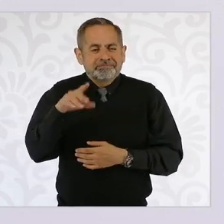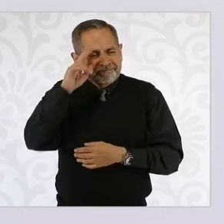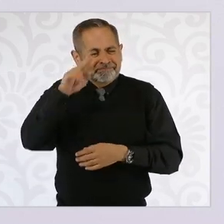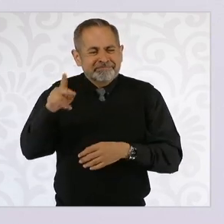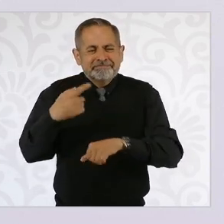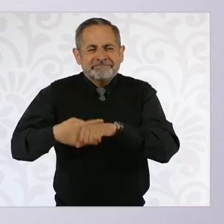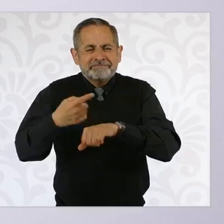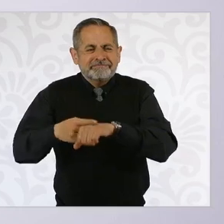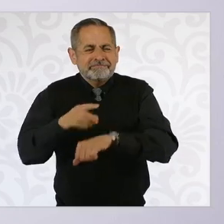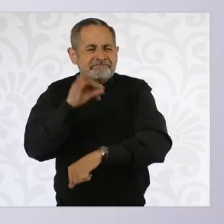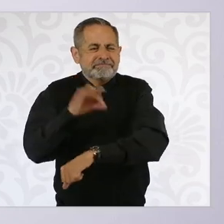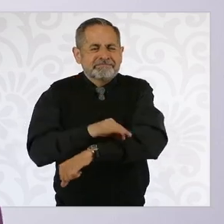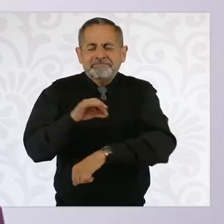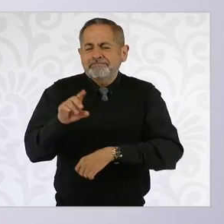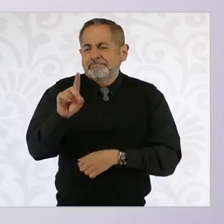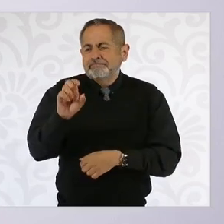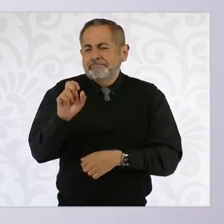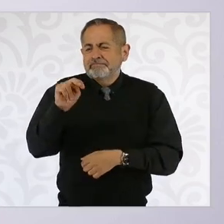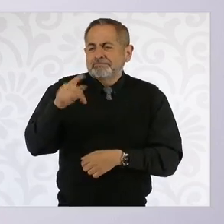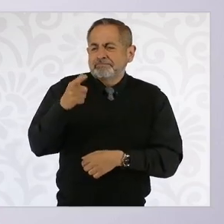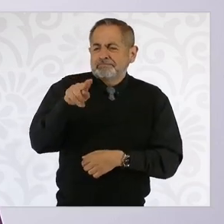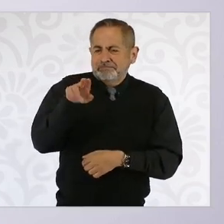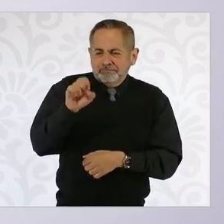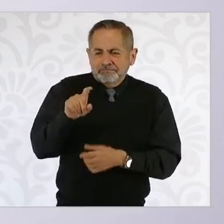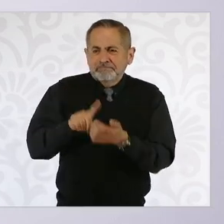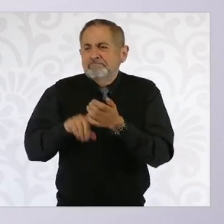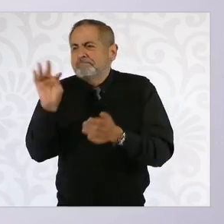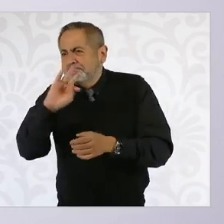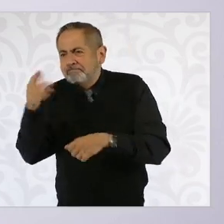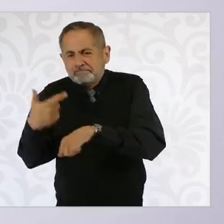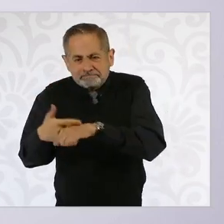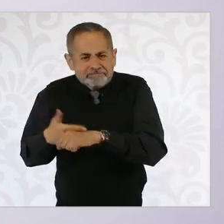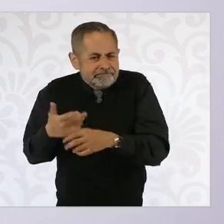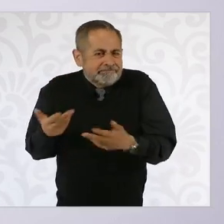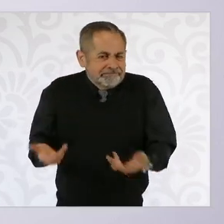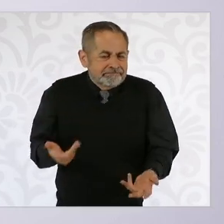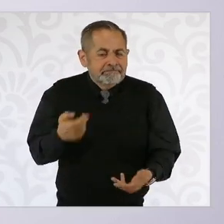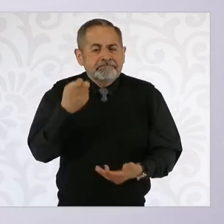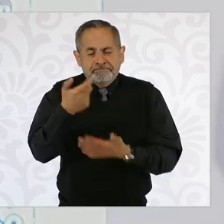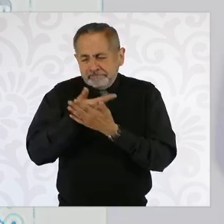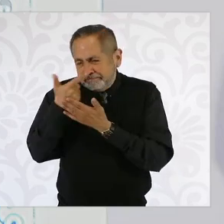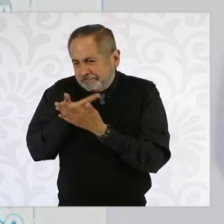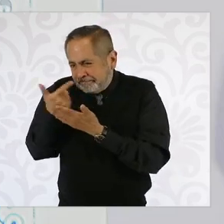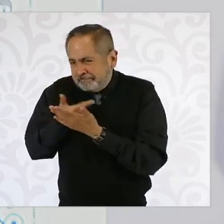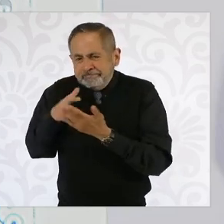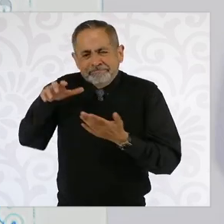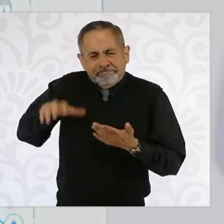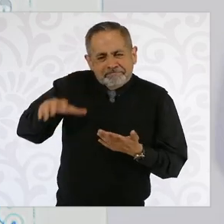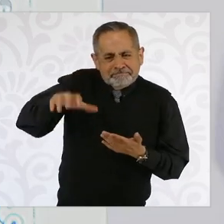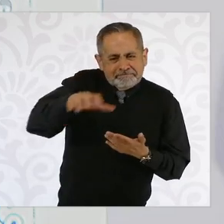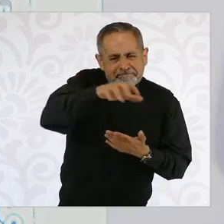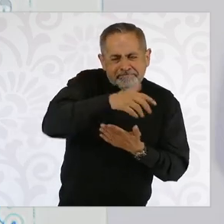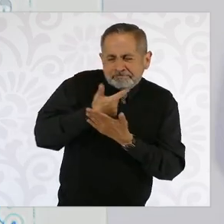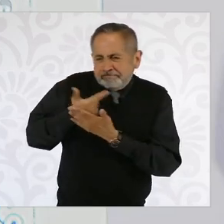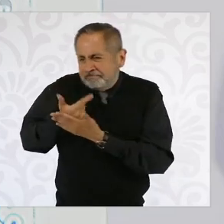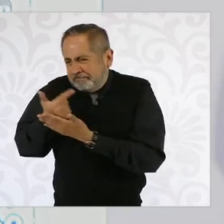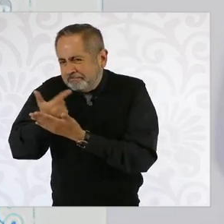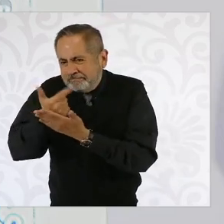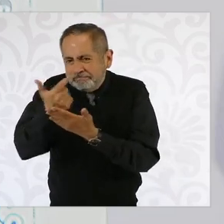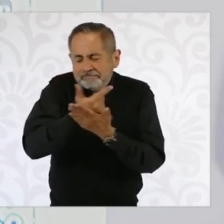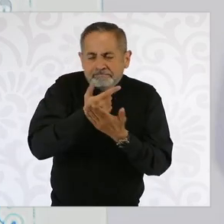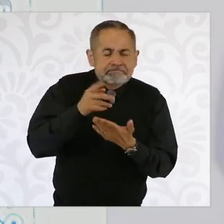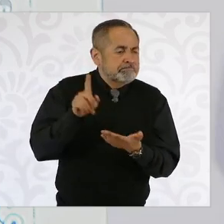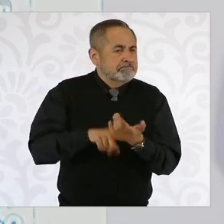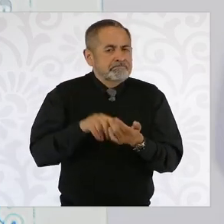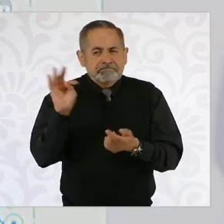pueden tener posibilidad de tener dengue. Entonces, se hace un cuestionario general por si llegan a tenerlo o son vulnerables